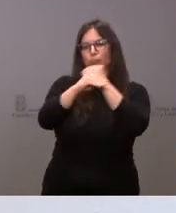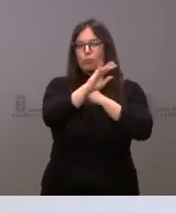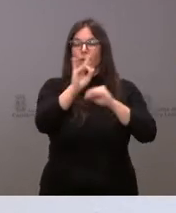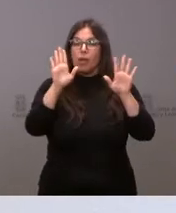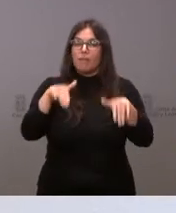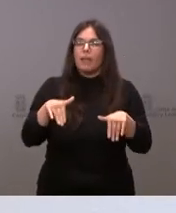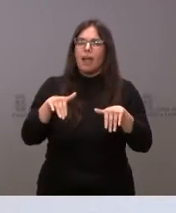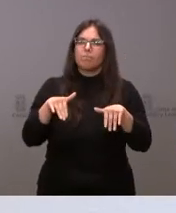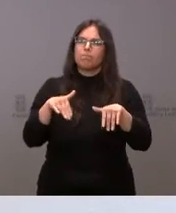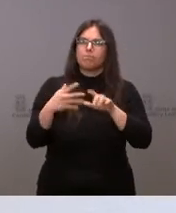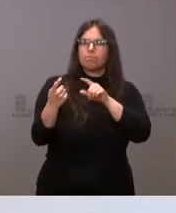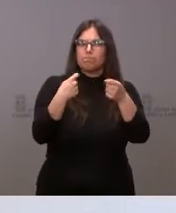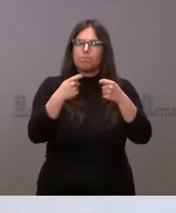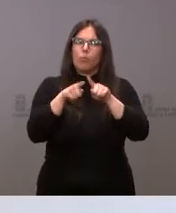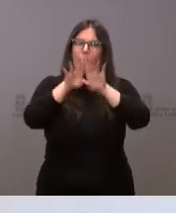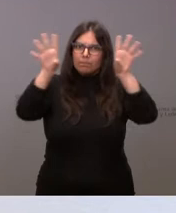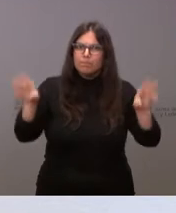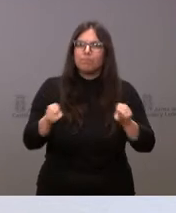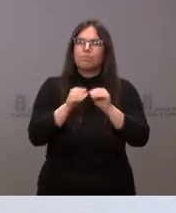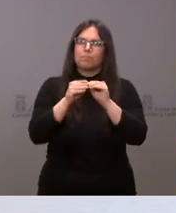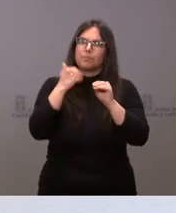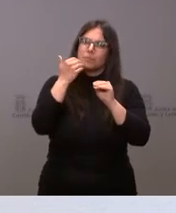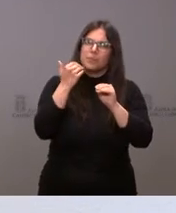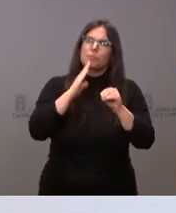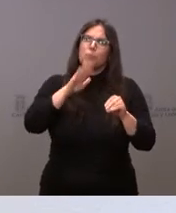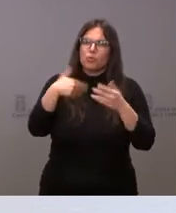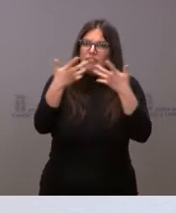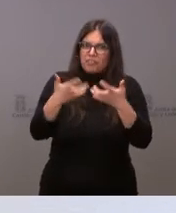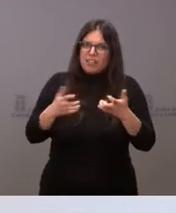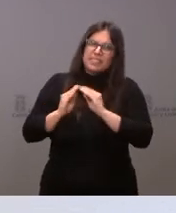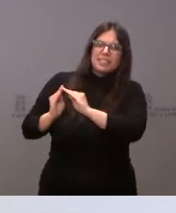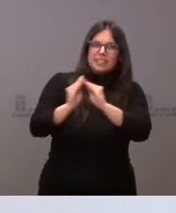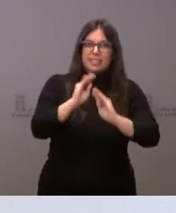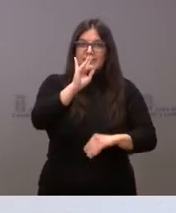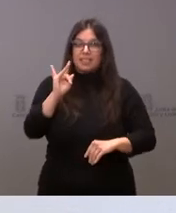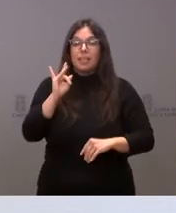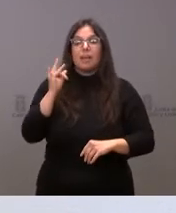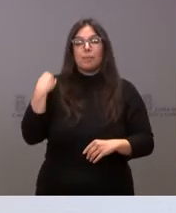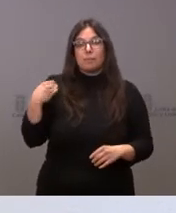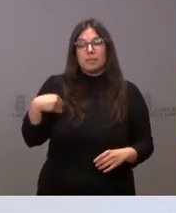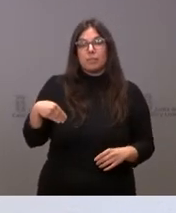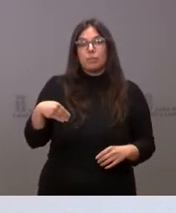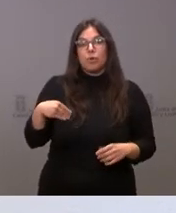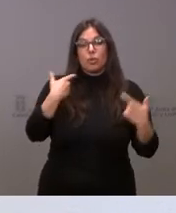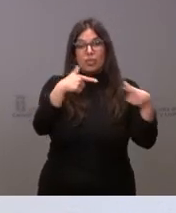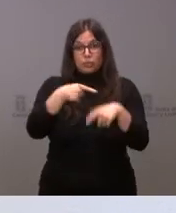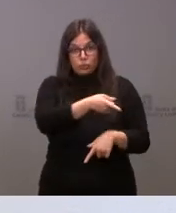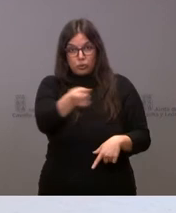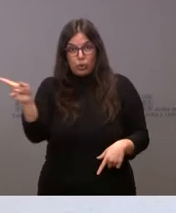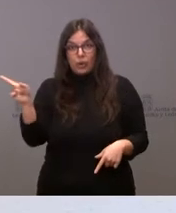declaración adecuada. Contar con la opinión de los propios sectores